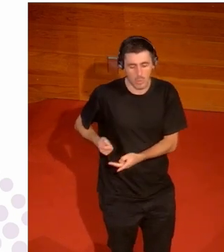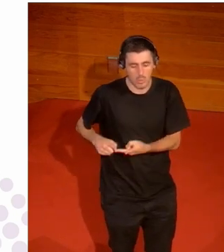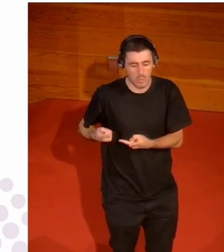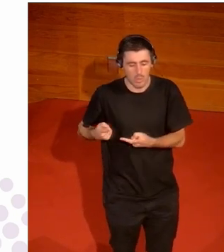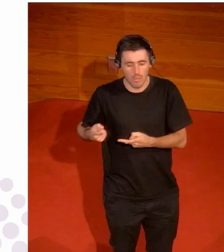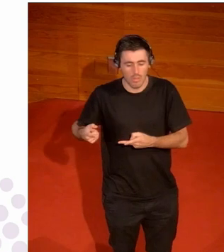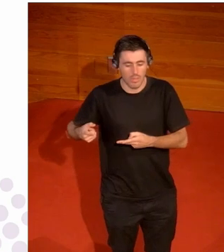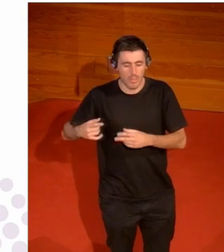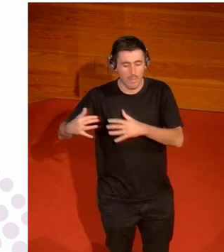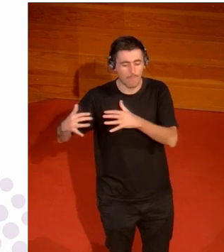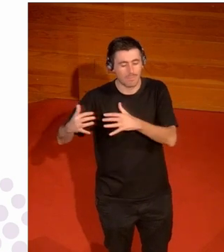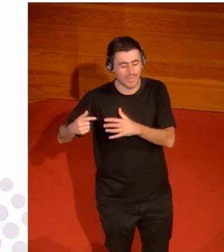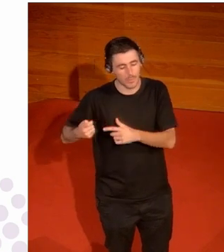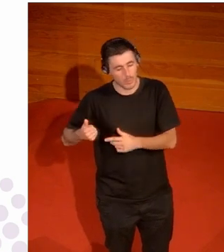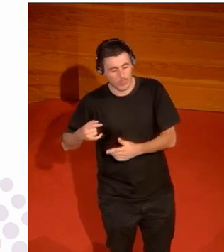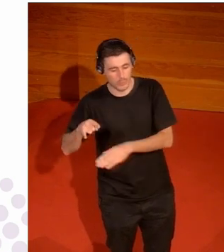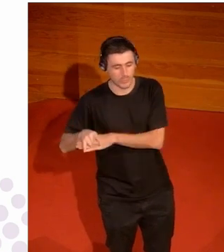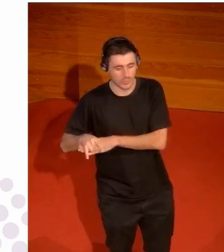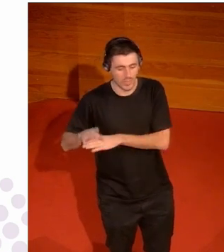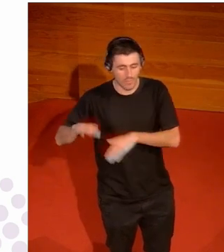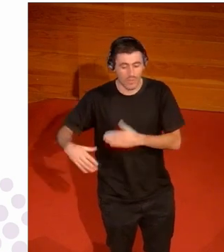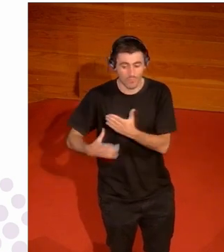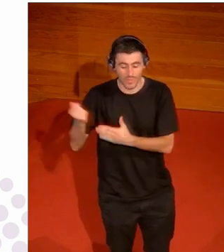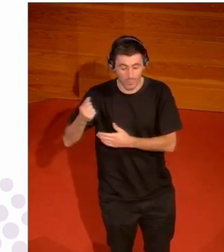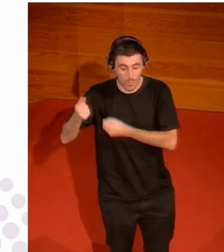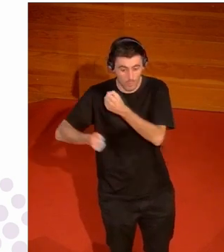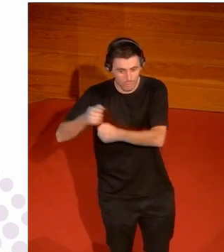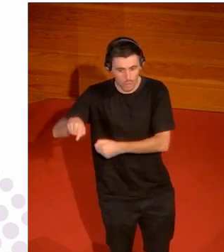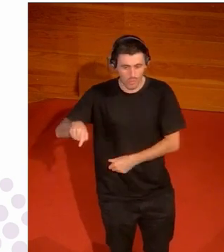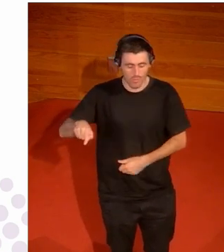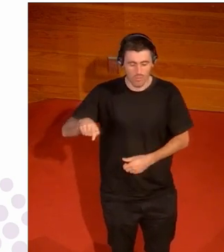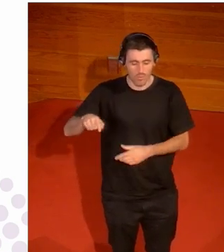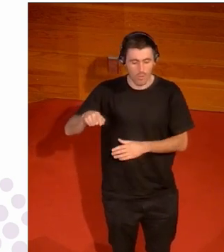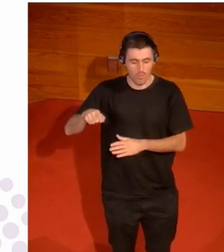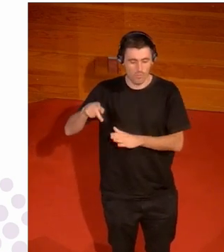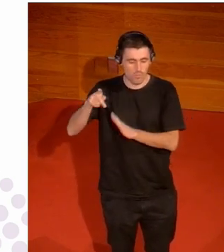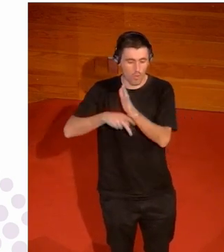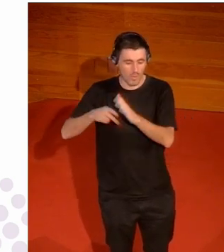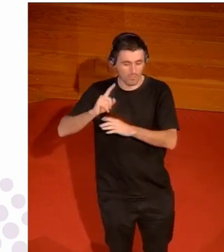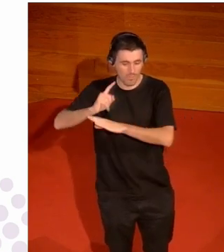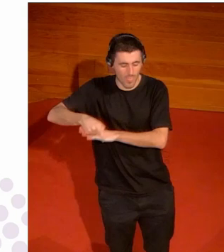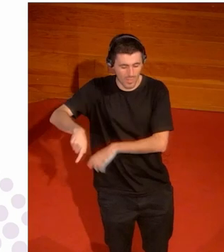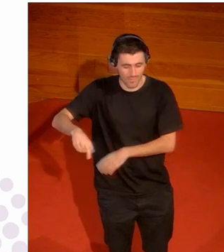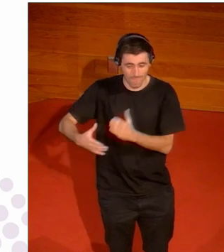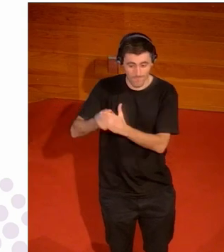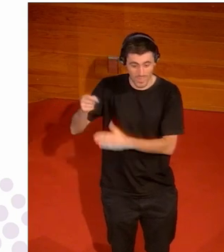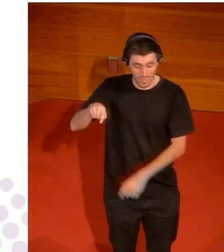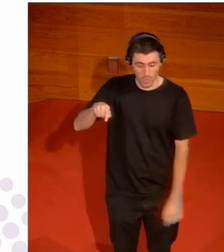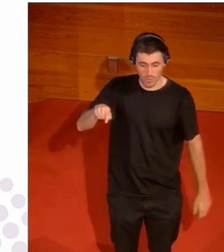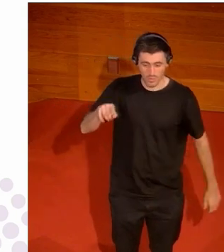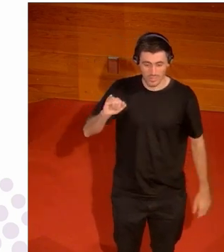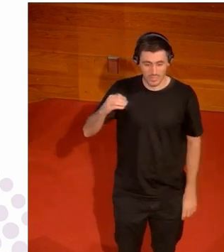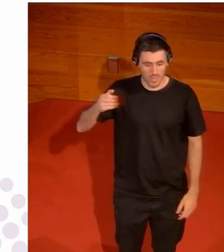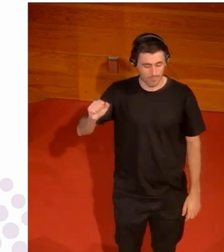partidos etcétera y esta federación es la que ha sido internacionalmente la que ha regulado el boxeo internacional esta federación